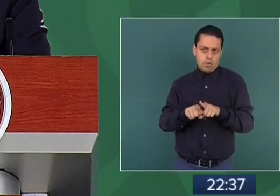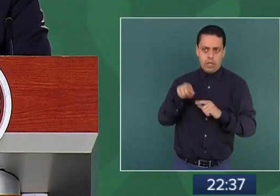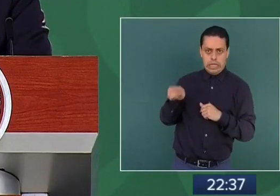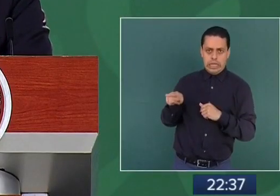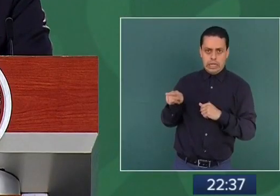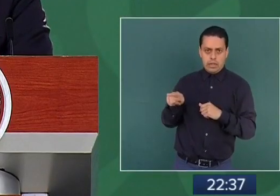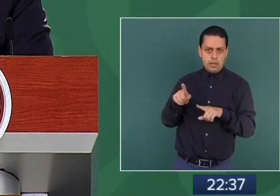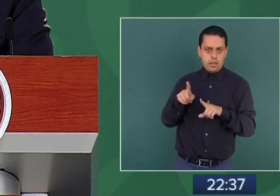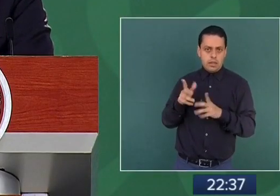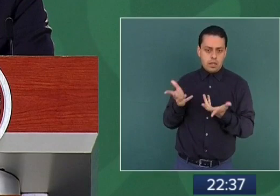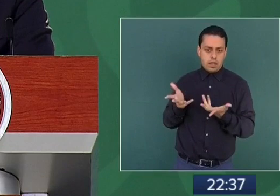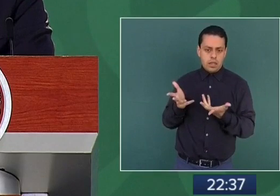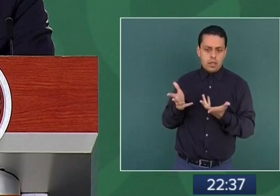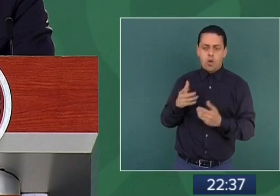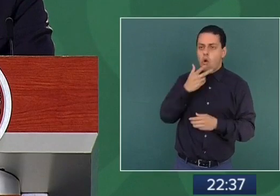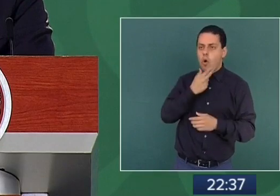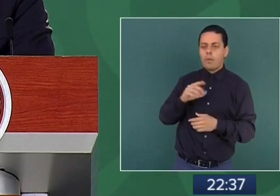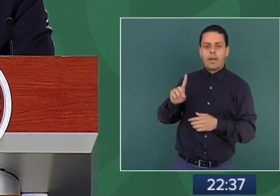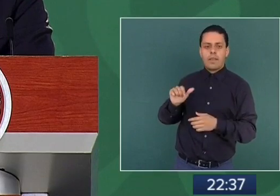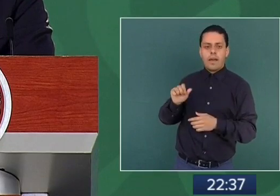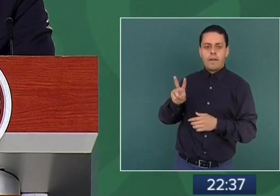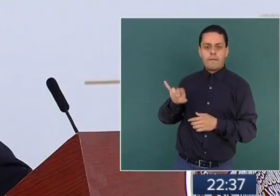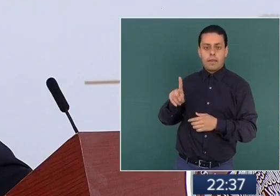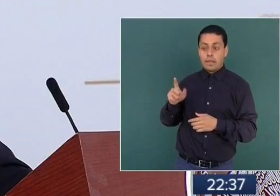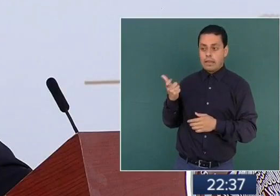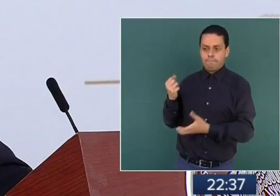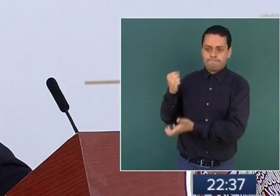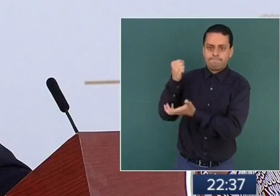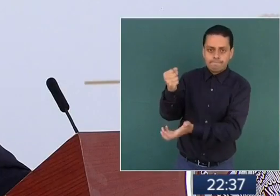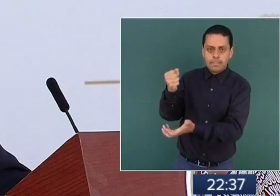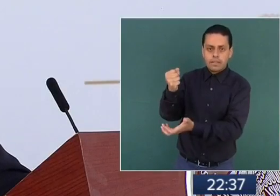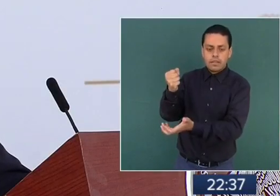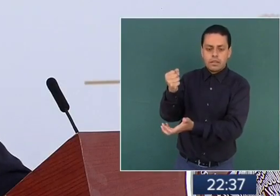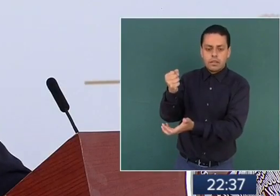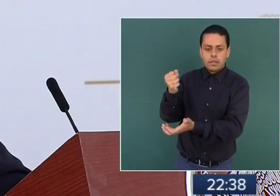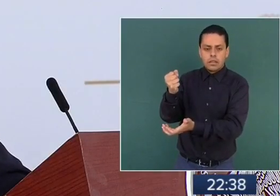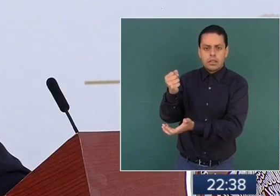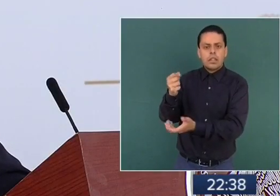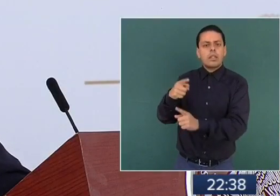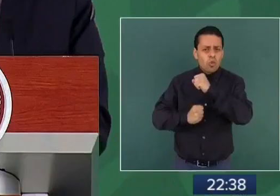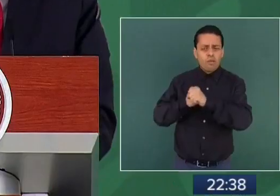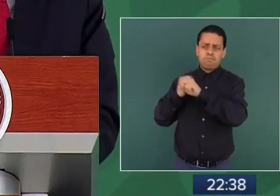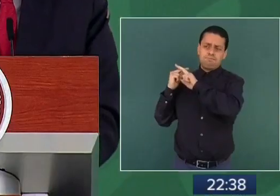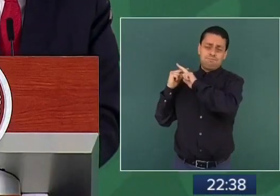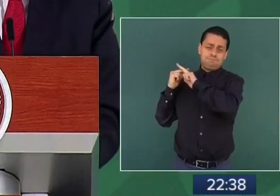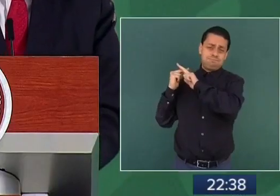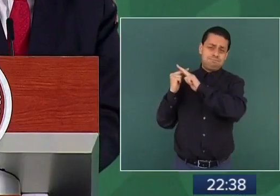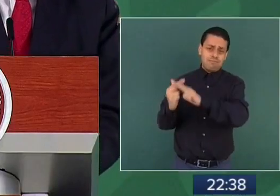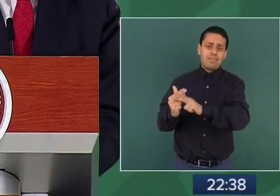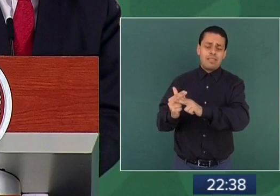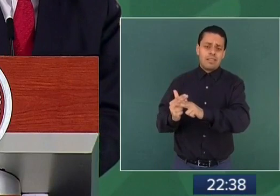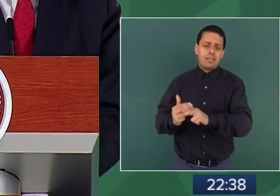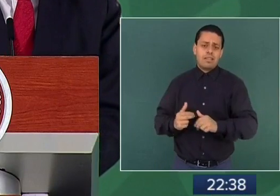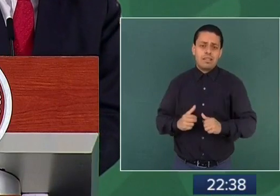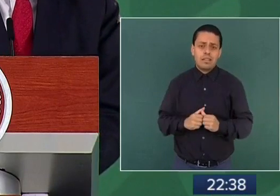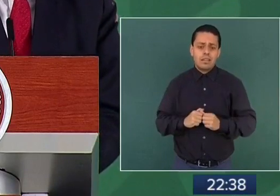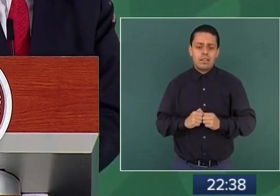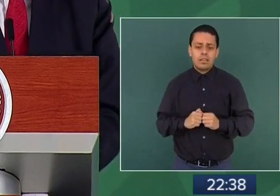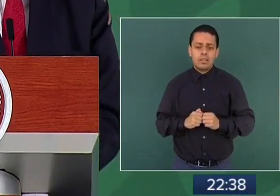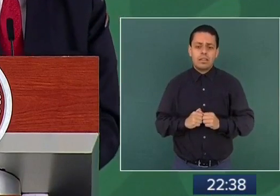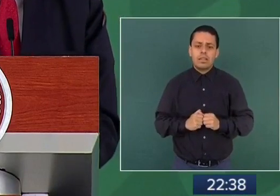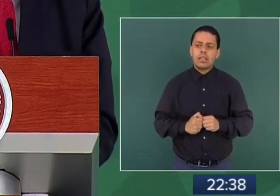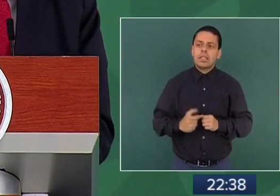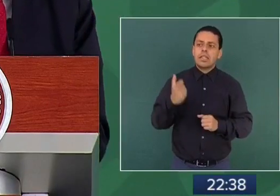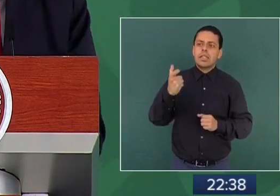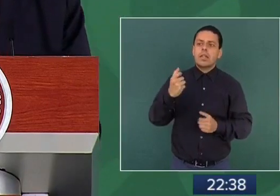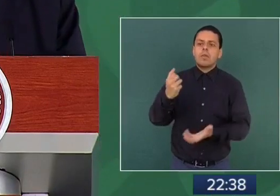don David León, son aportaciones y nos ha financiado